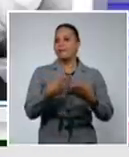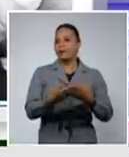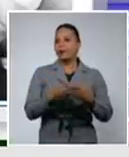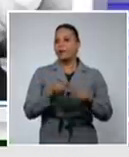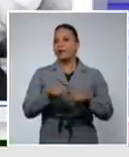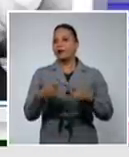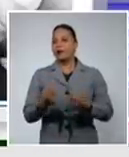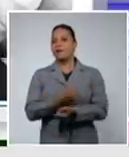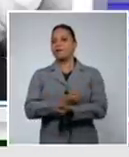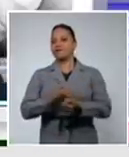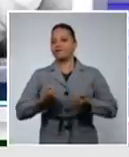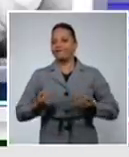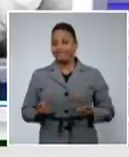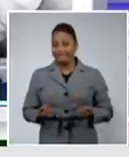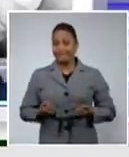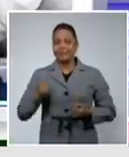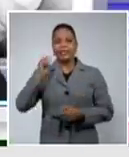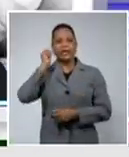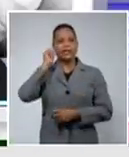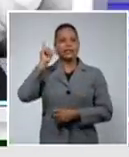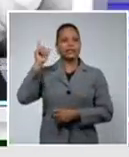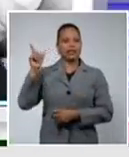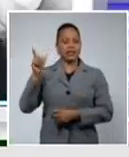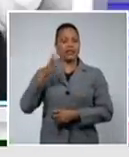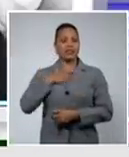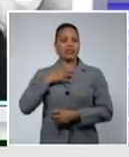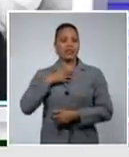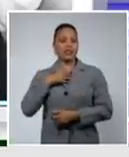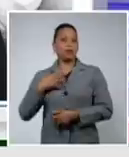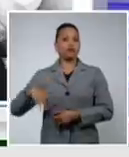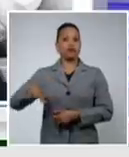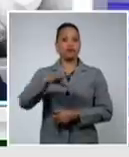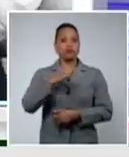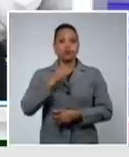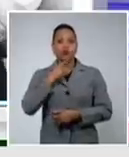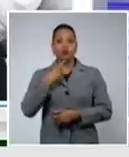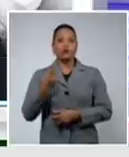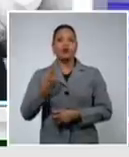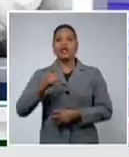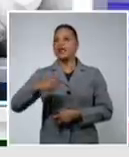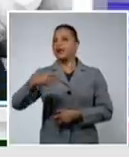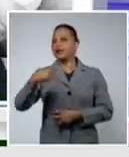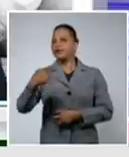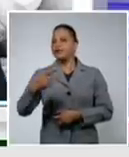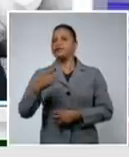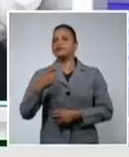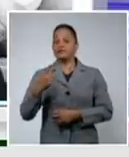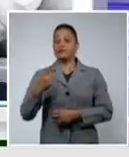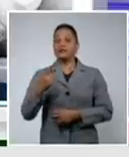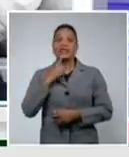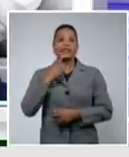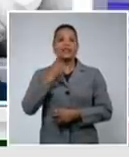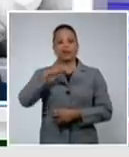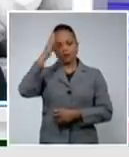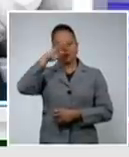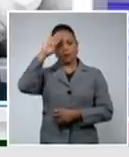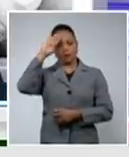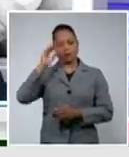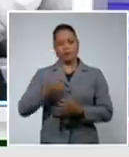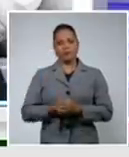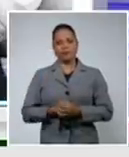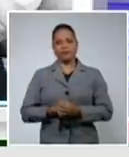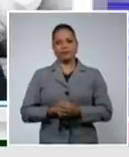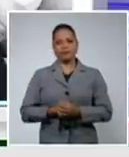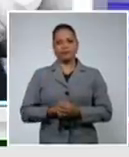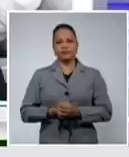inteligencia y me estoy refiriendo en todos los órdenes de la vida cotidiana a lo largo y ancho del territorio nacional. Cuba